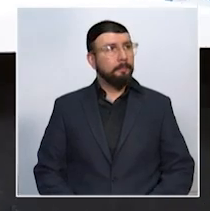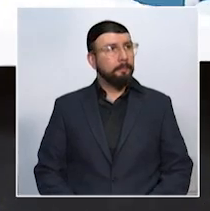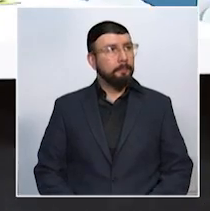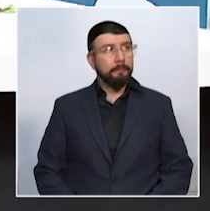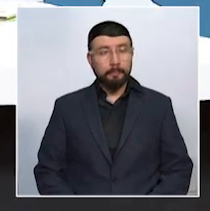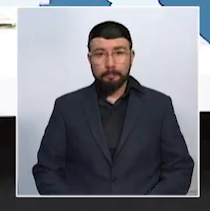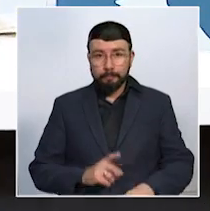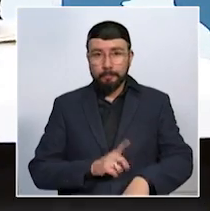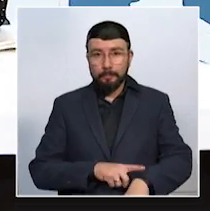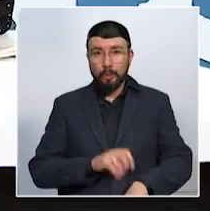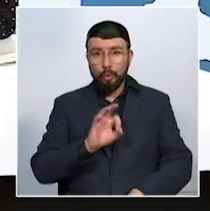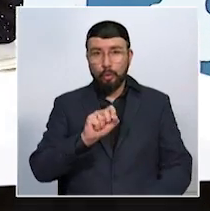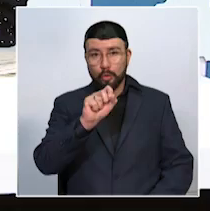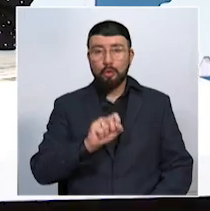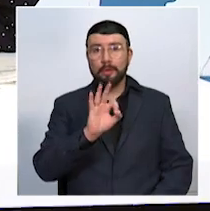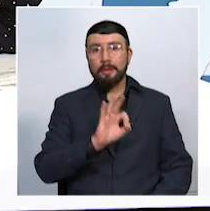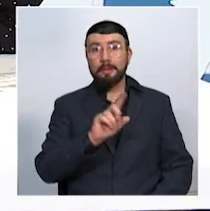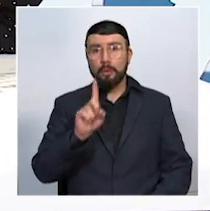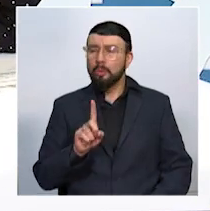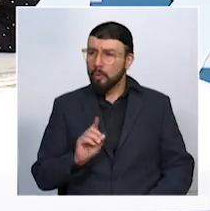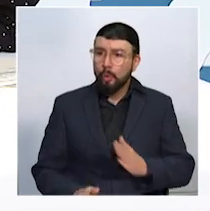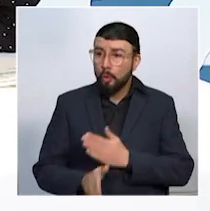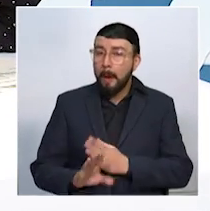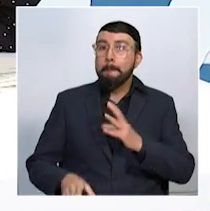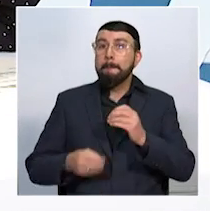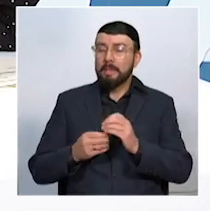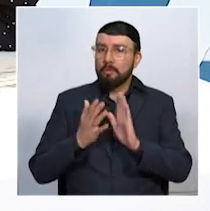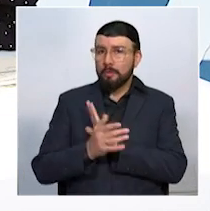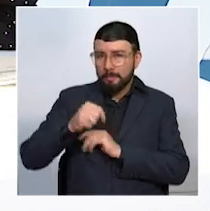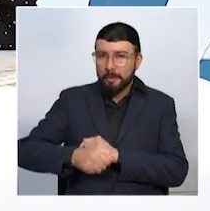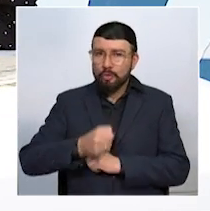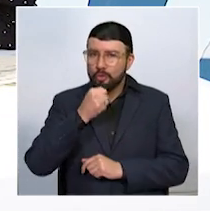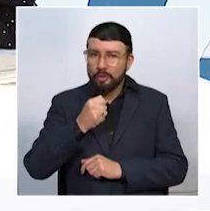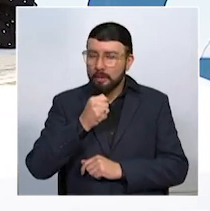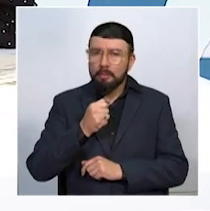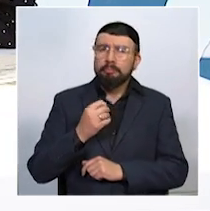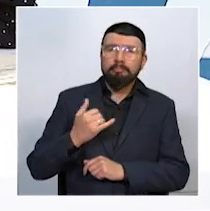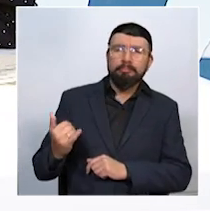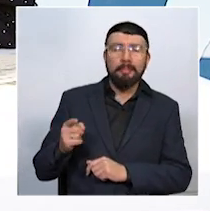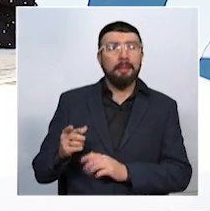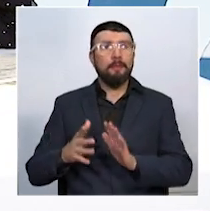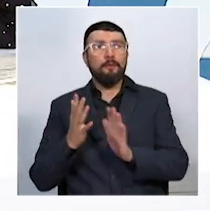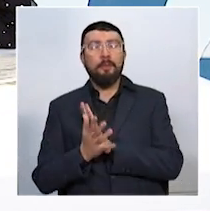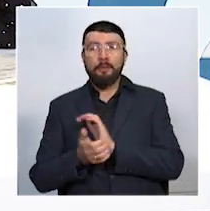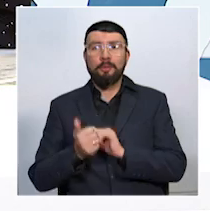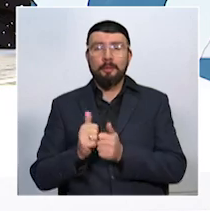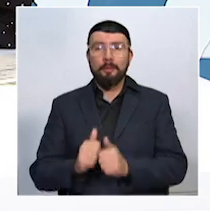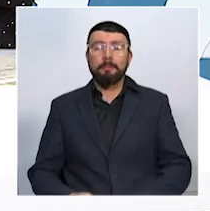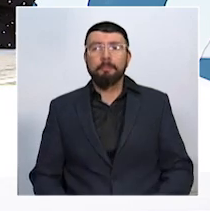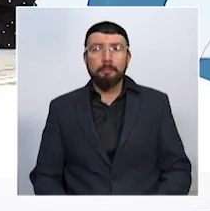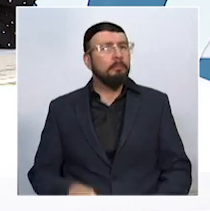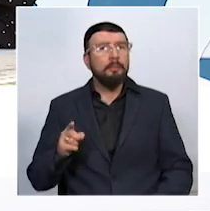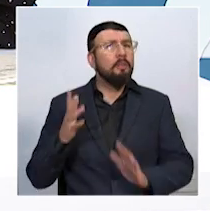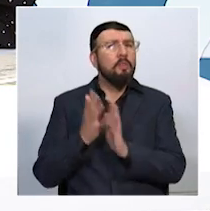Ocho de la noche, 31 minutos. Continuamos con más información en Telecafe Noticias y esta vez con toda la información deportiva. Y la información